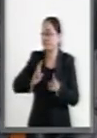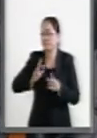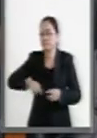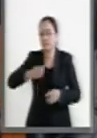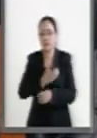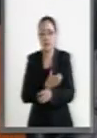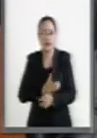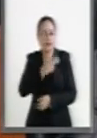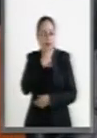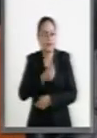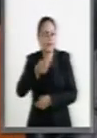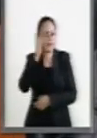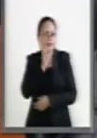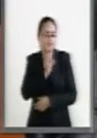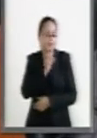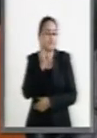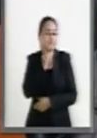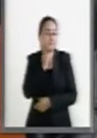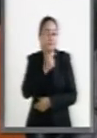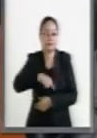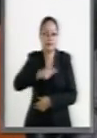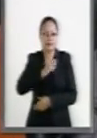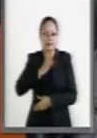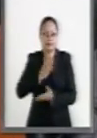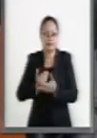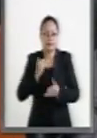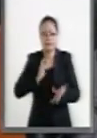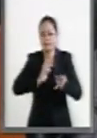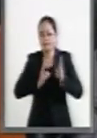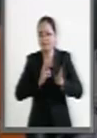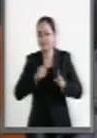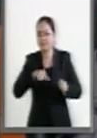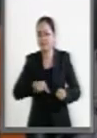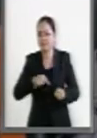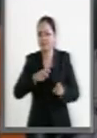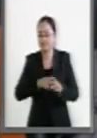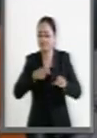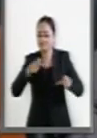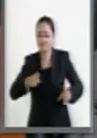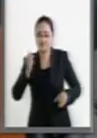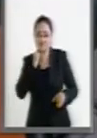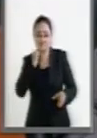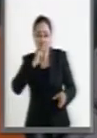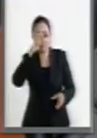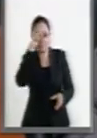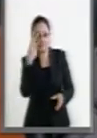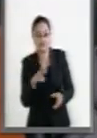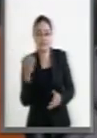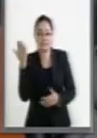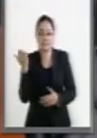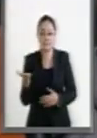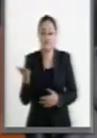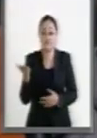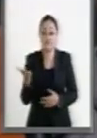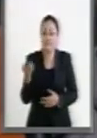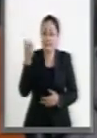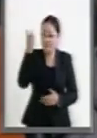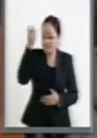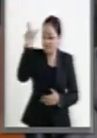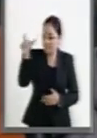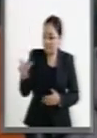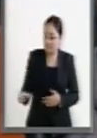compañeros senadores, de que se ausente del Senado de la República un hombre